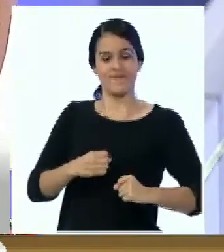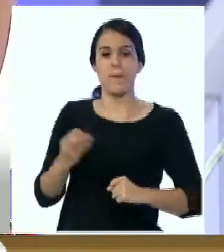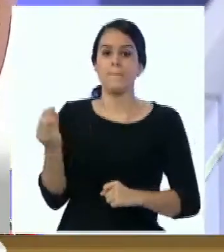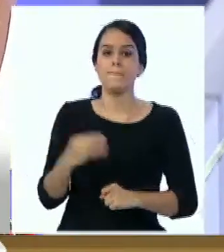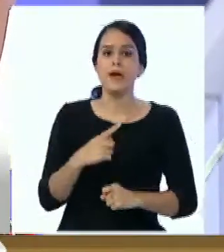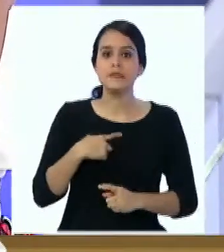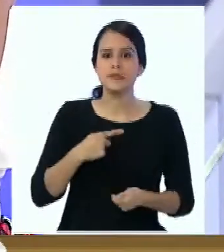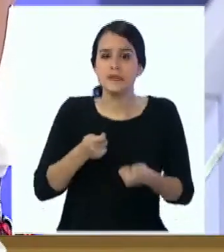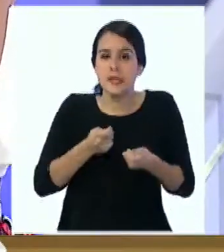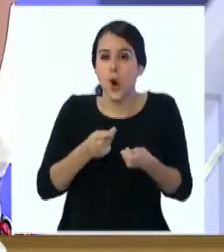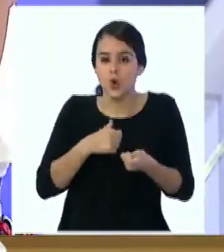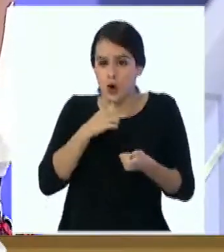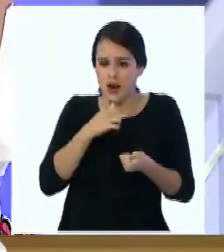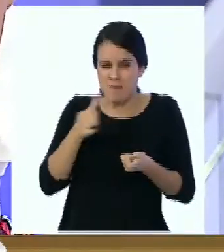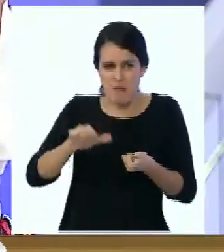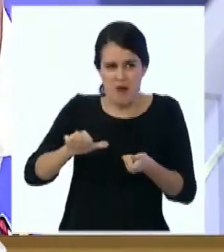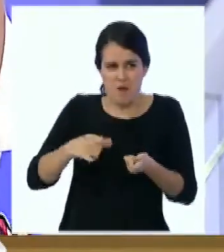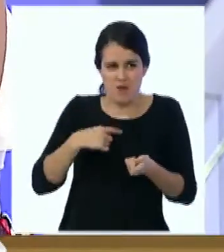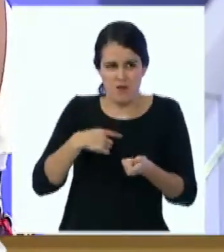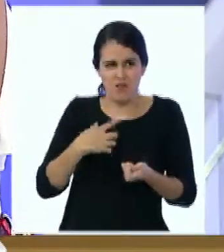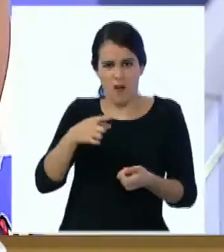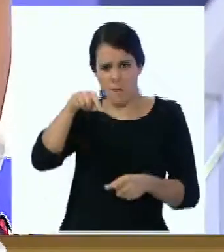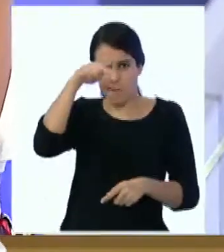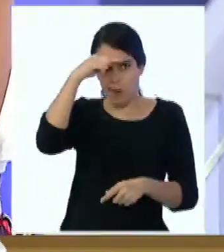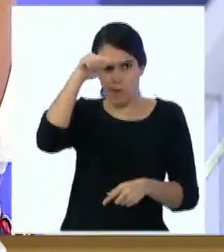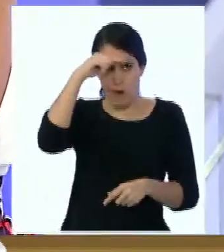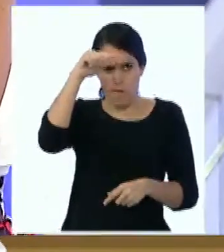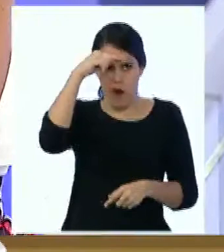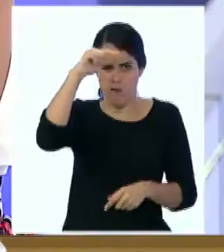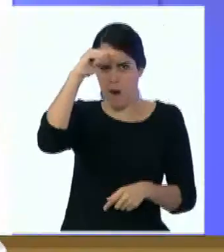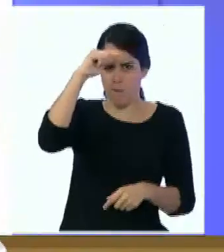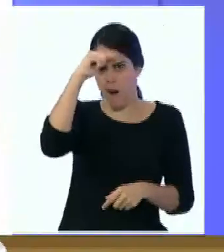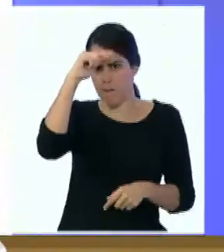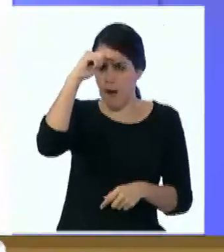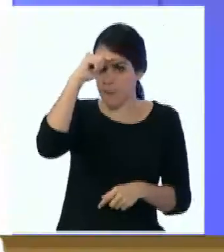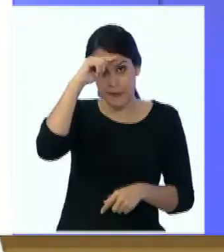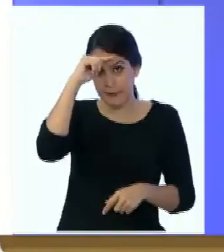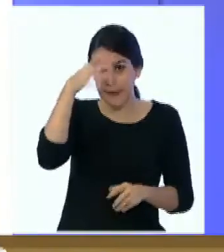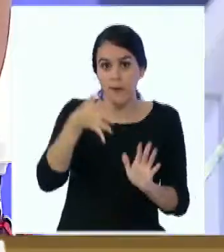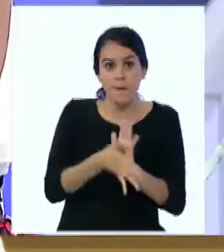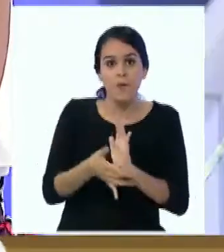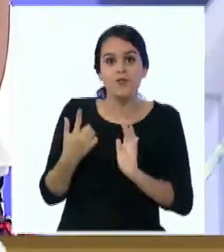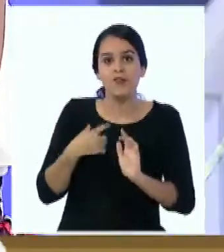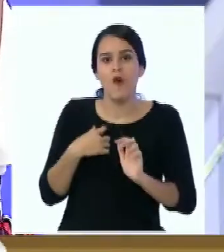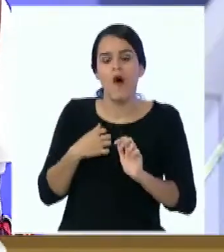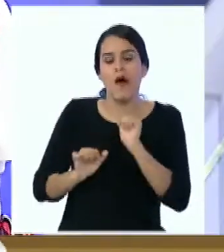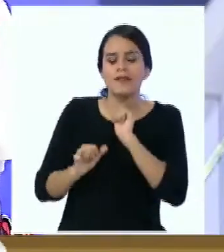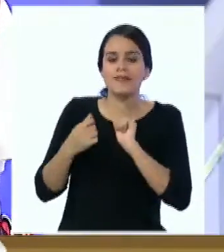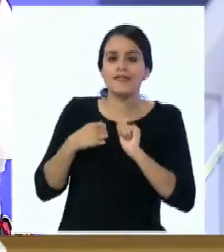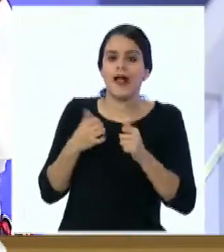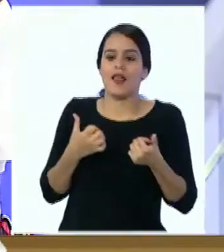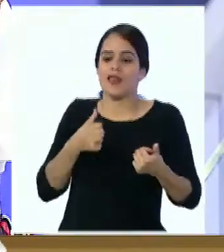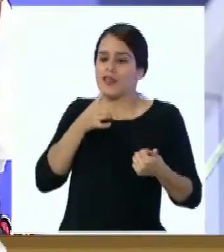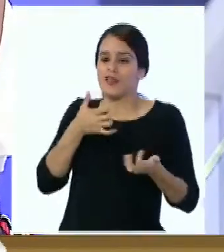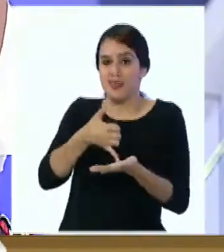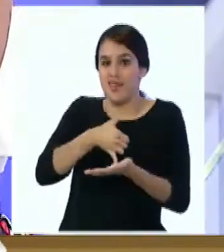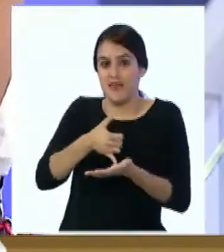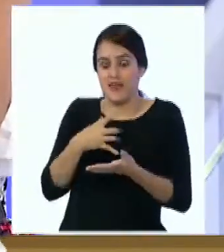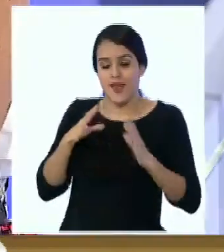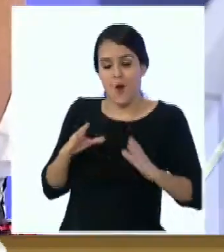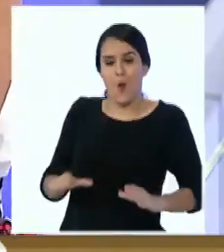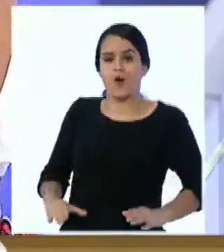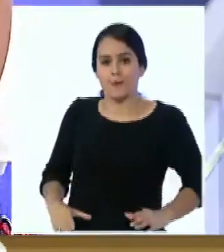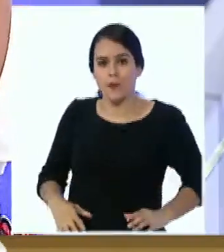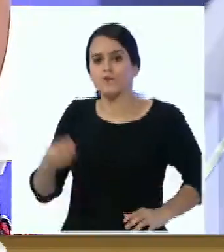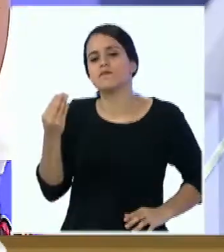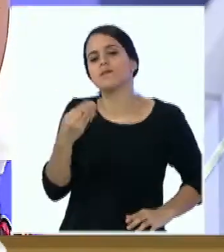emociones negativas Porque las emociones negativas también pueden debilitar el sistema inmunológico No automedicarse, sino